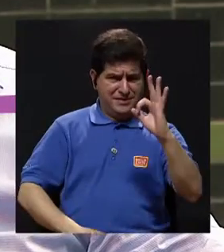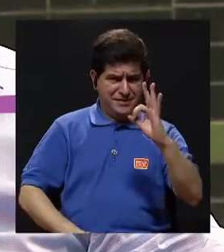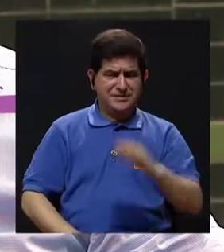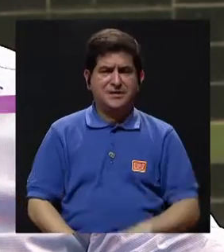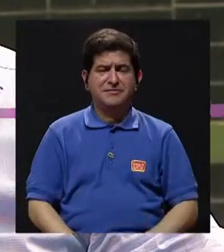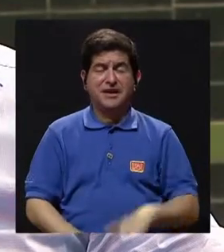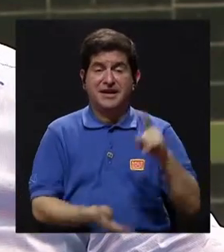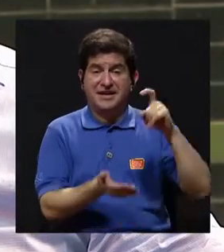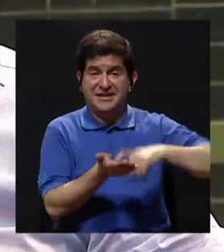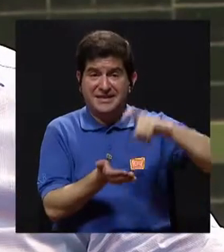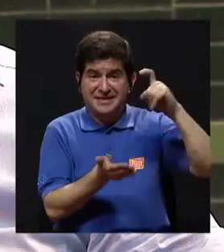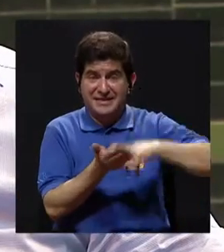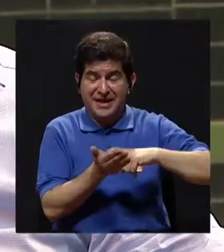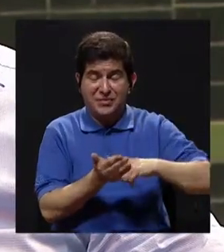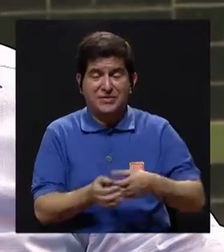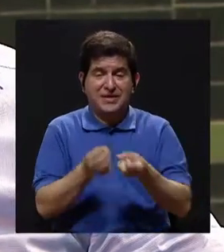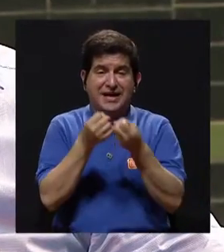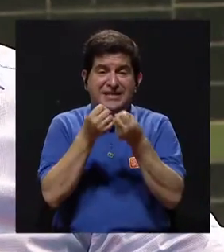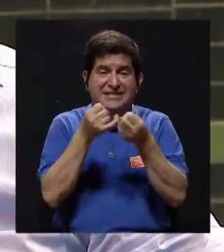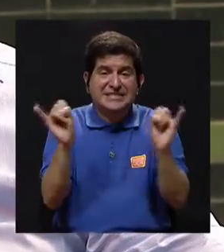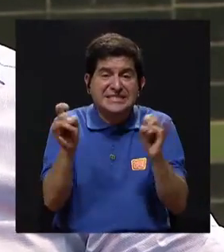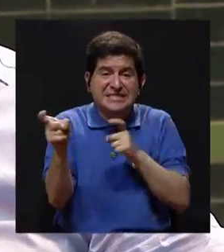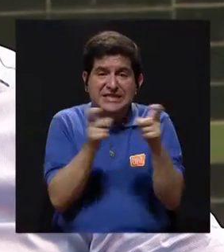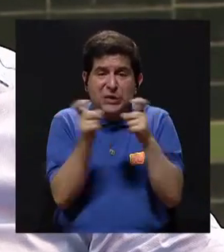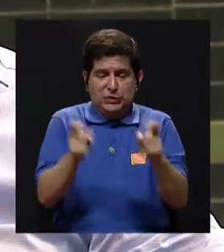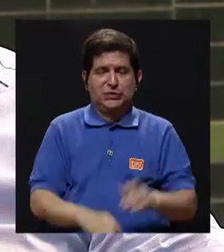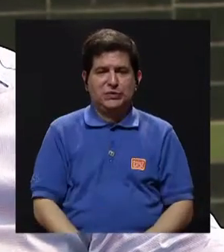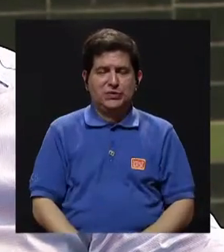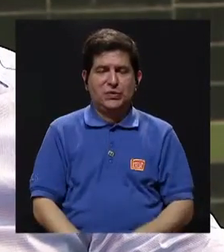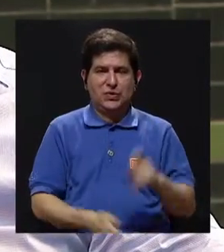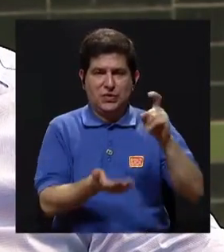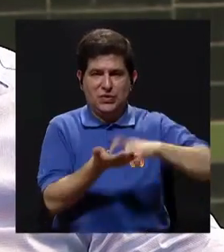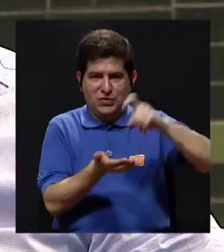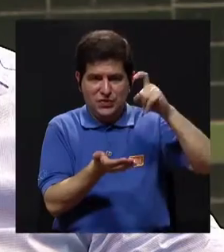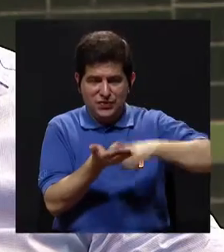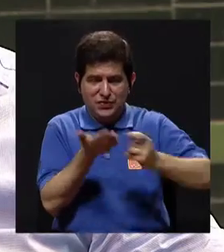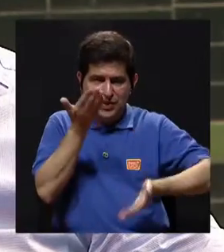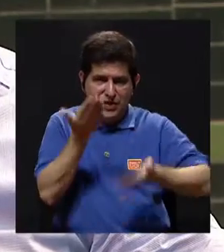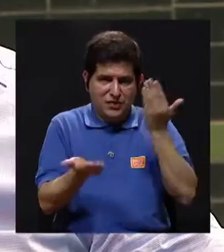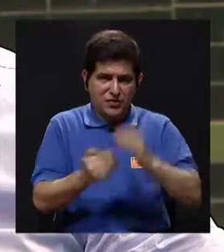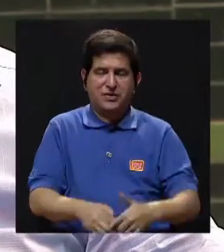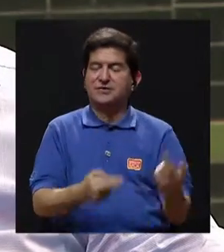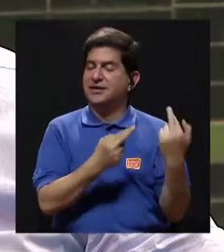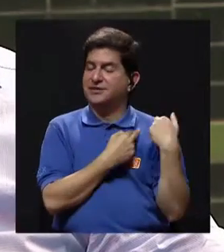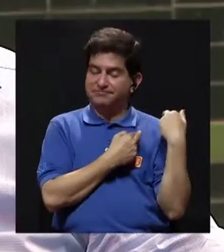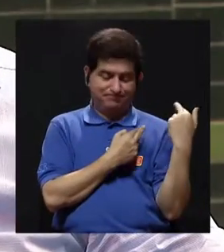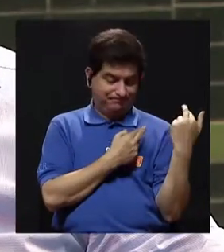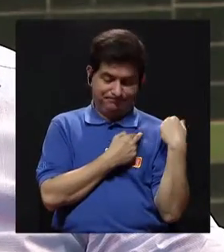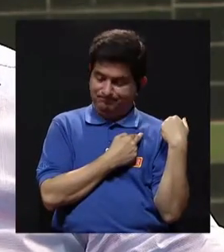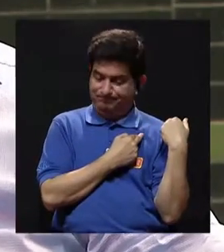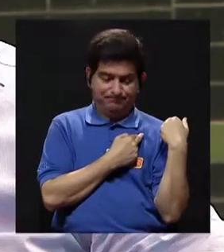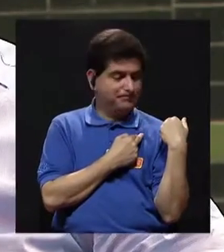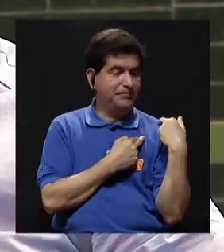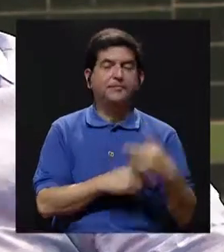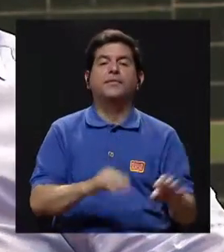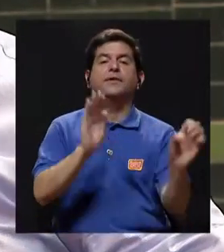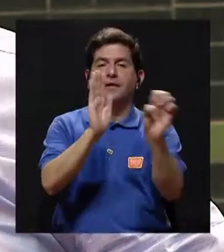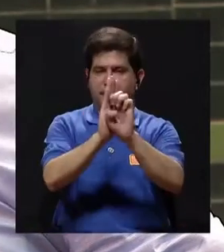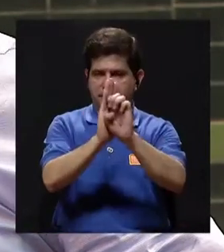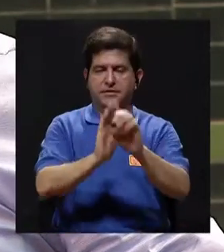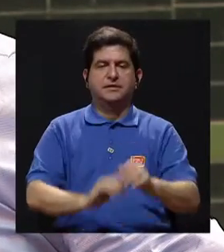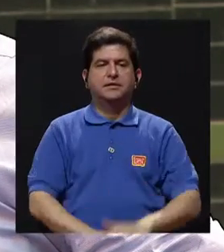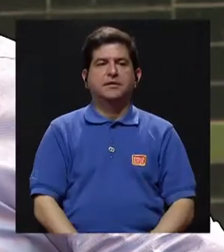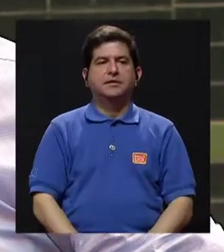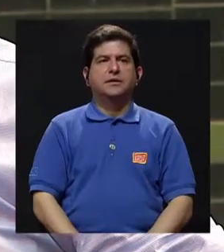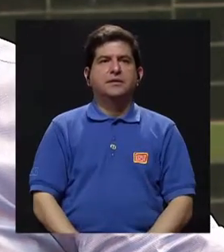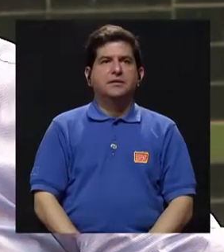endeudamiento desmedido y un endeudamiento hasta cierto punto no muy responsable. Es decir, por ejemplo,